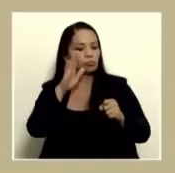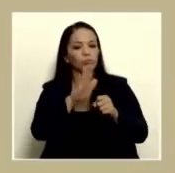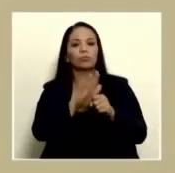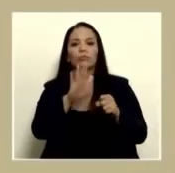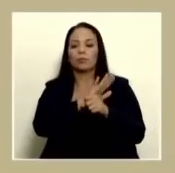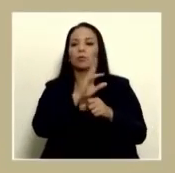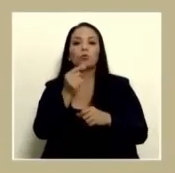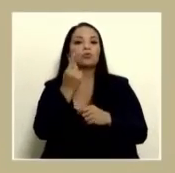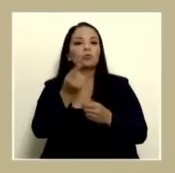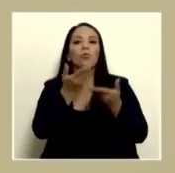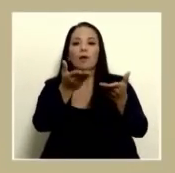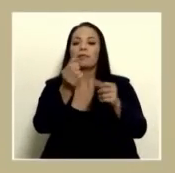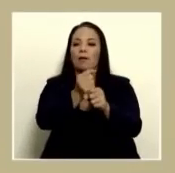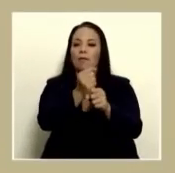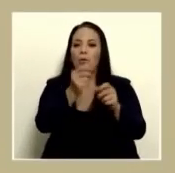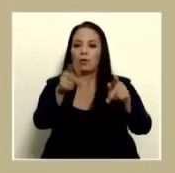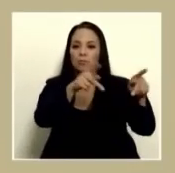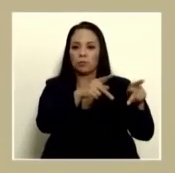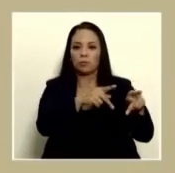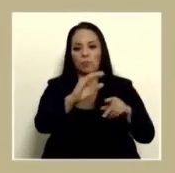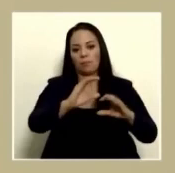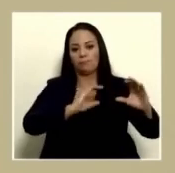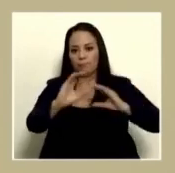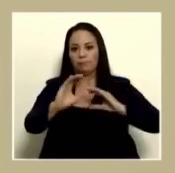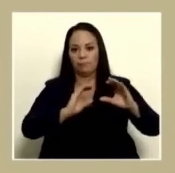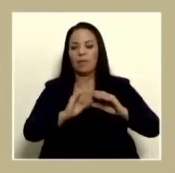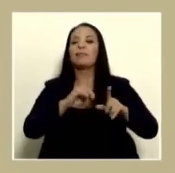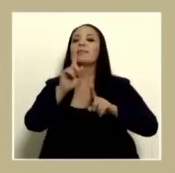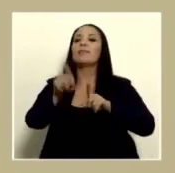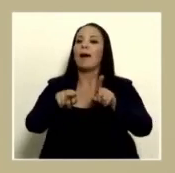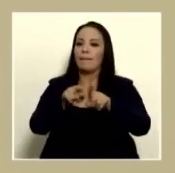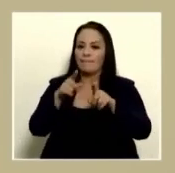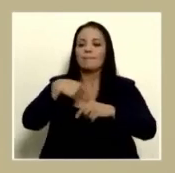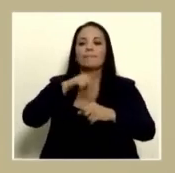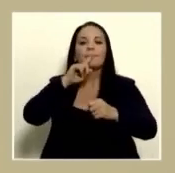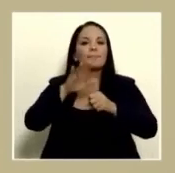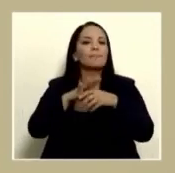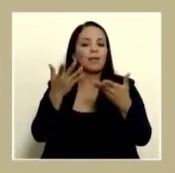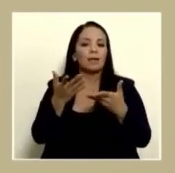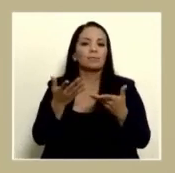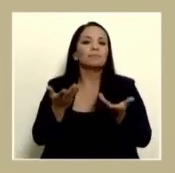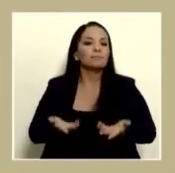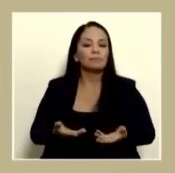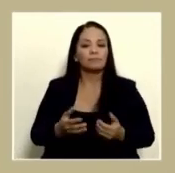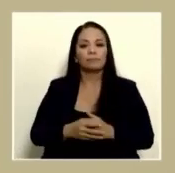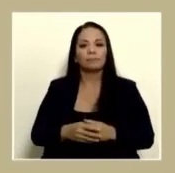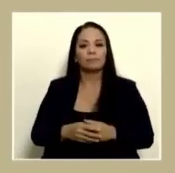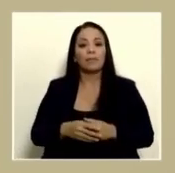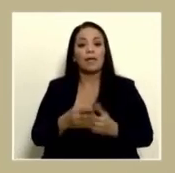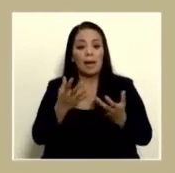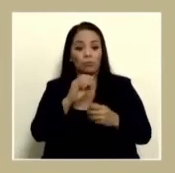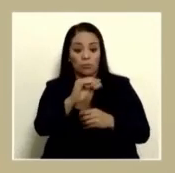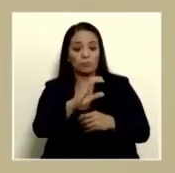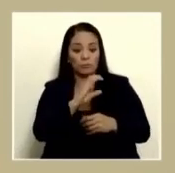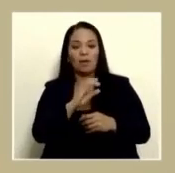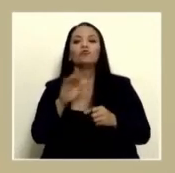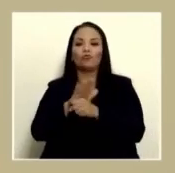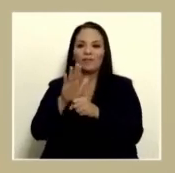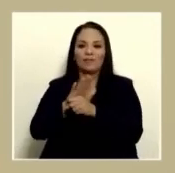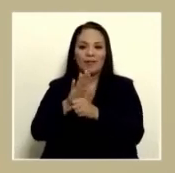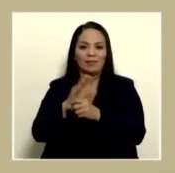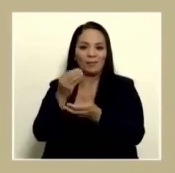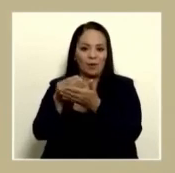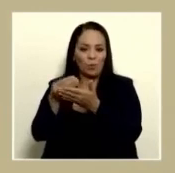no en sólo darle trabajo a la gente para que pueda recibir ingresos sino que para que el sueldito y los ingresos les alcance